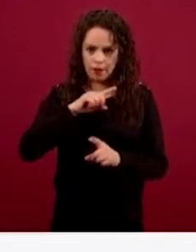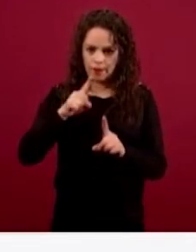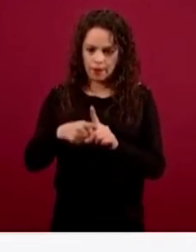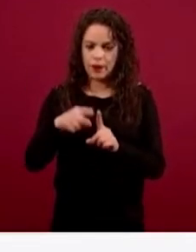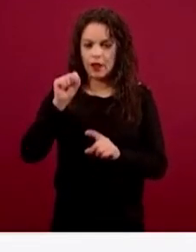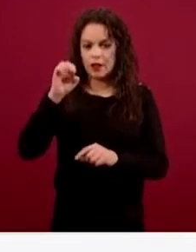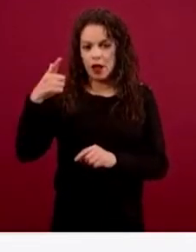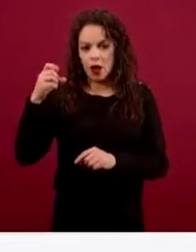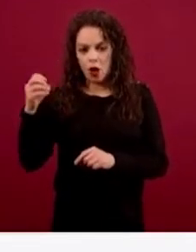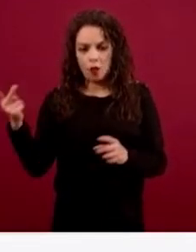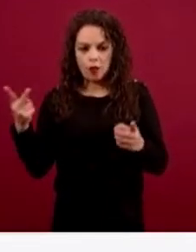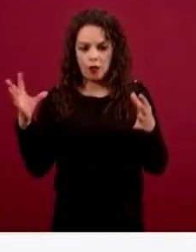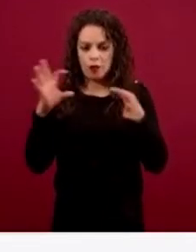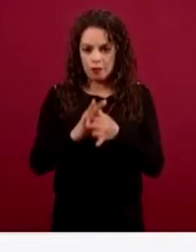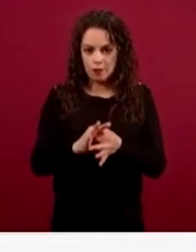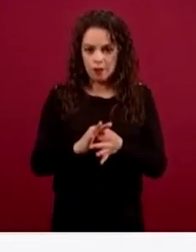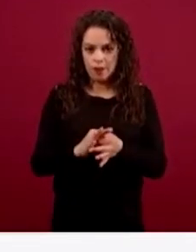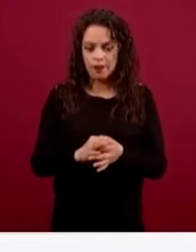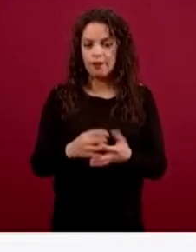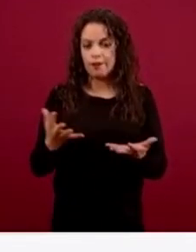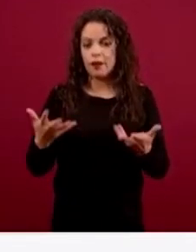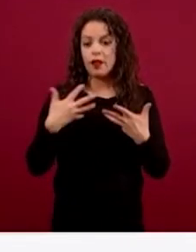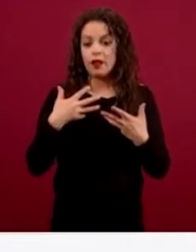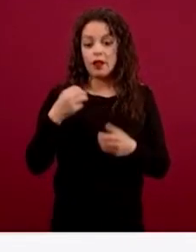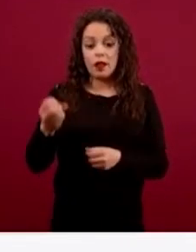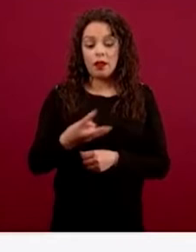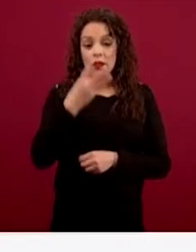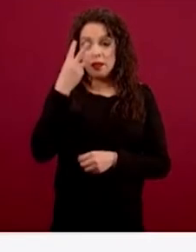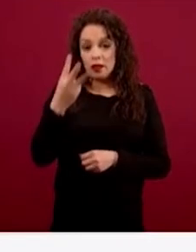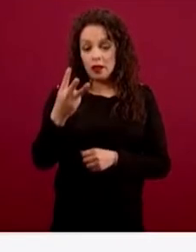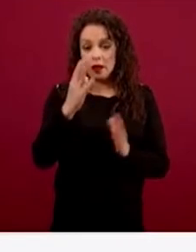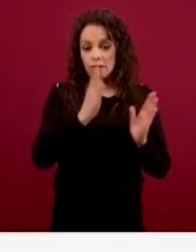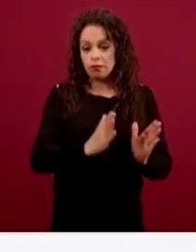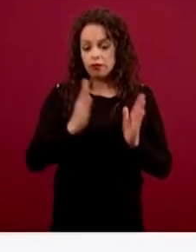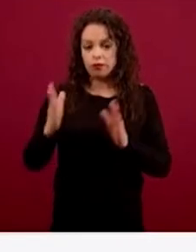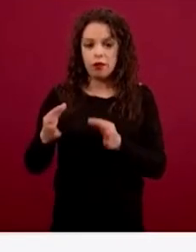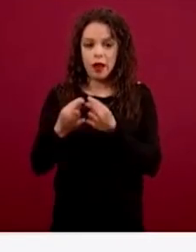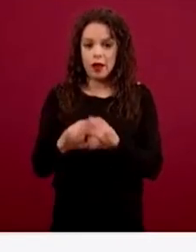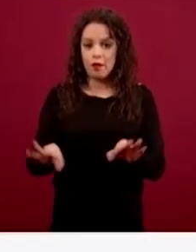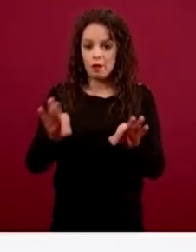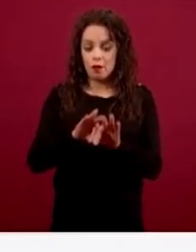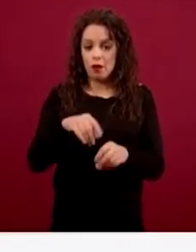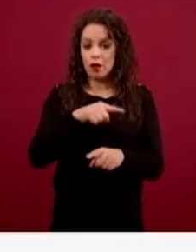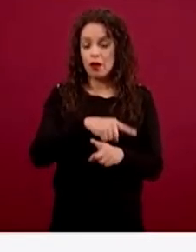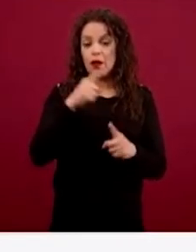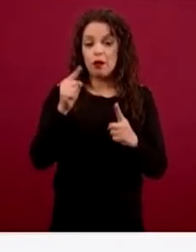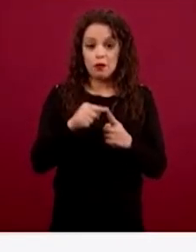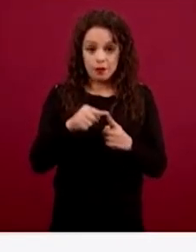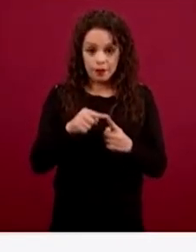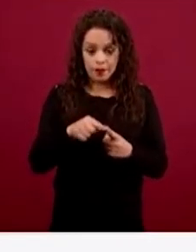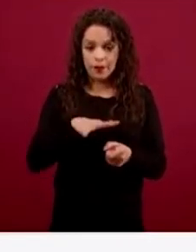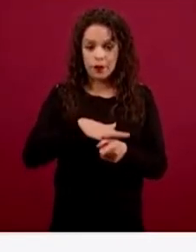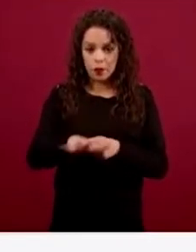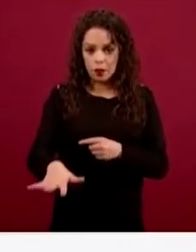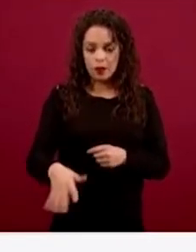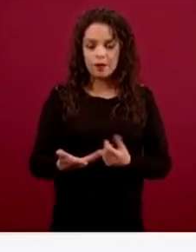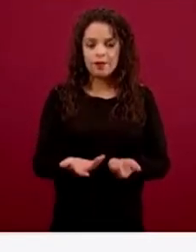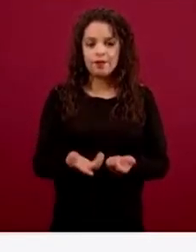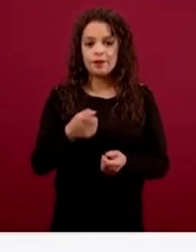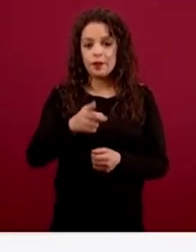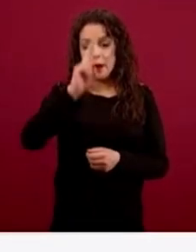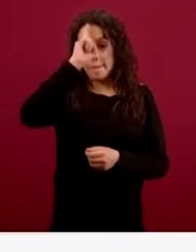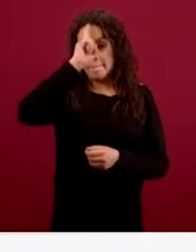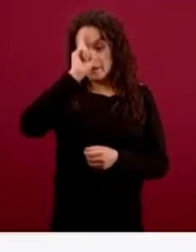territorio nacional. Tiene tres pilares fundamentales. El primero es que aquí sí está prohibida la